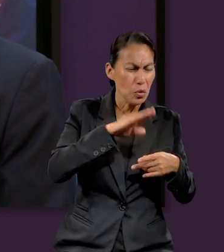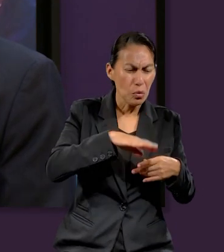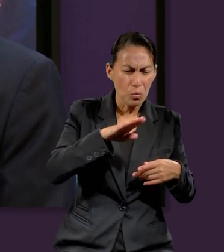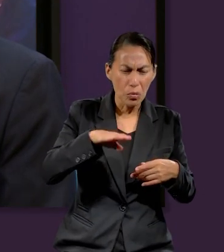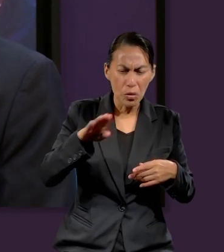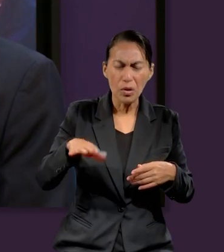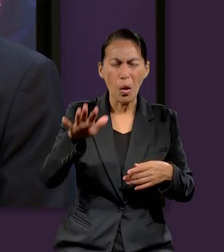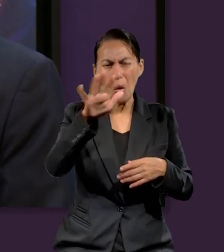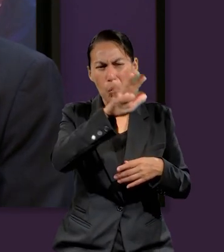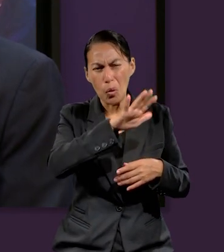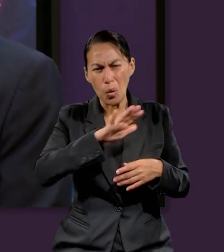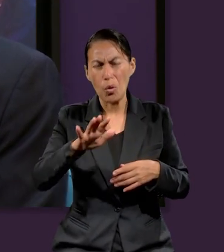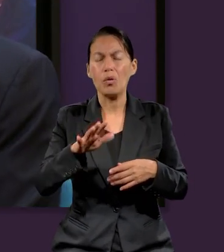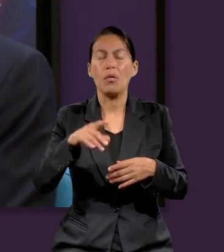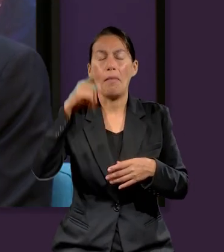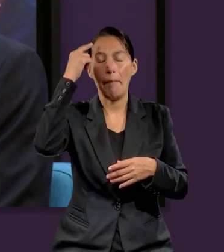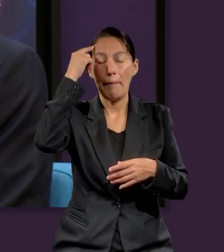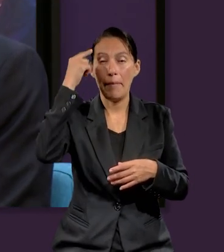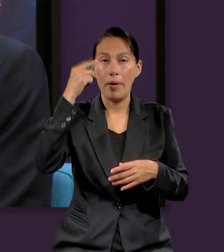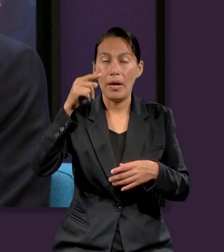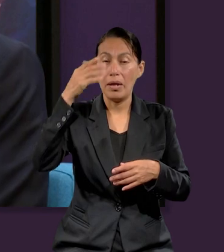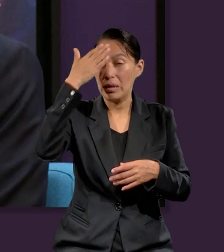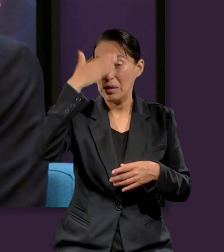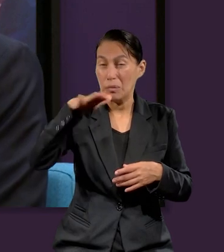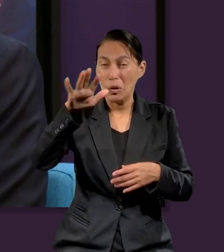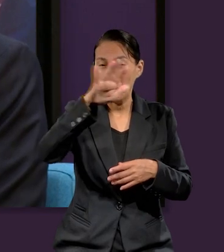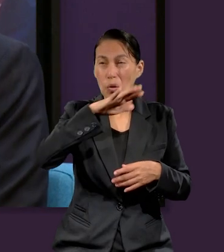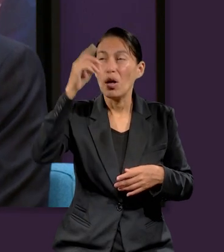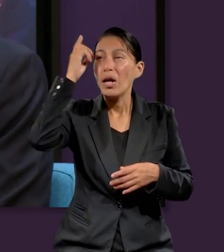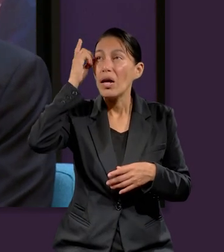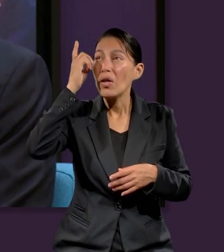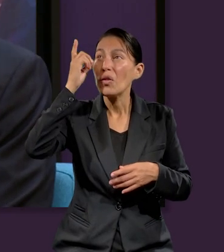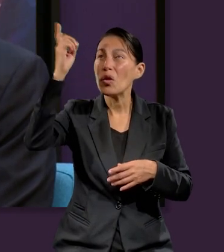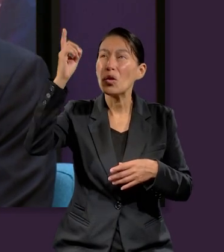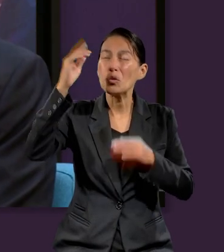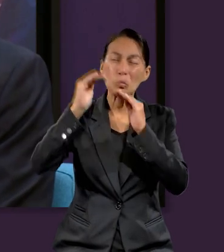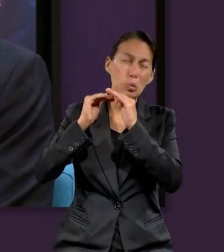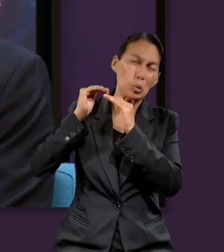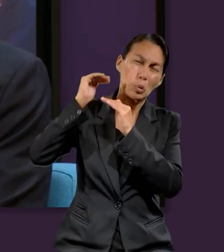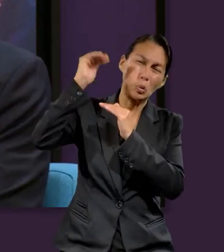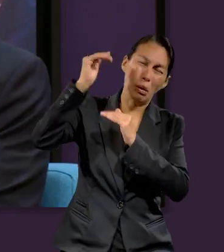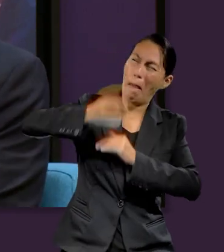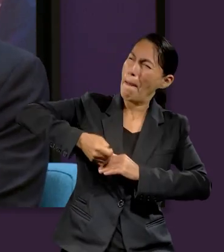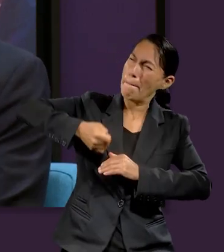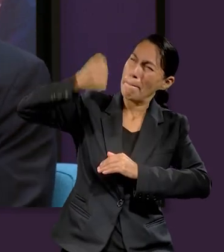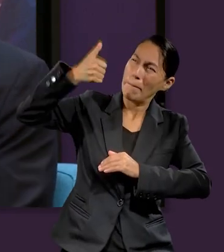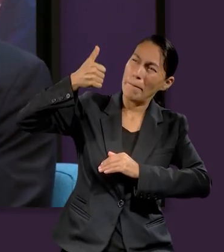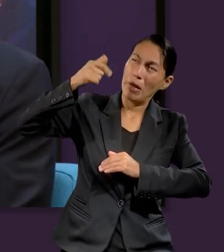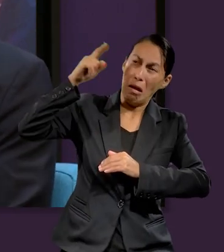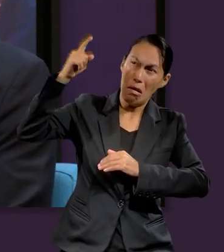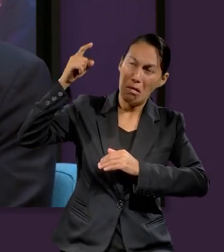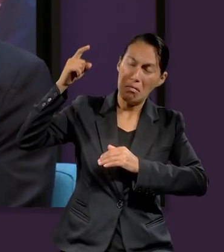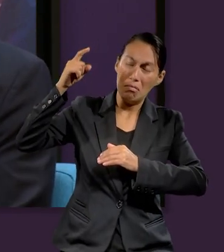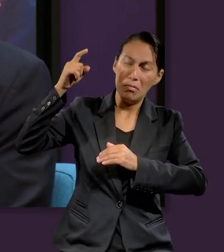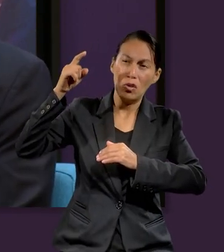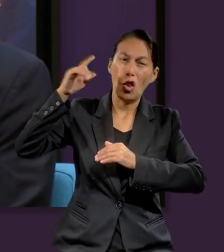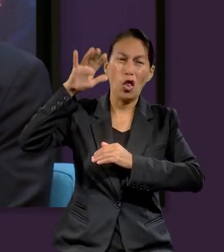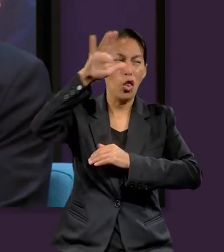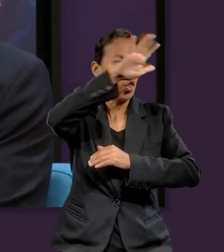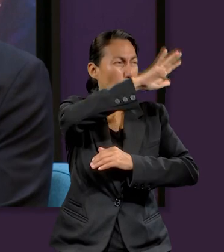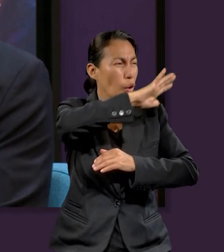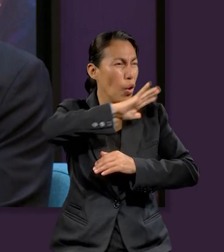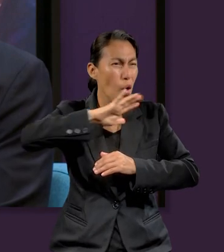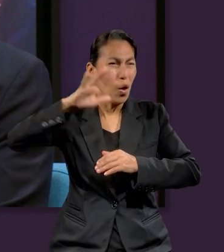todo el que tenga la permanencia. Saber que Cristo estuvo desde el principio de la creación. entonces,